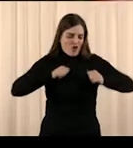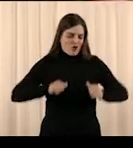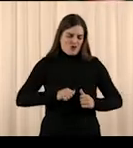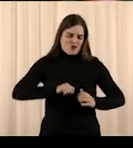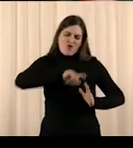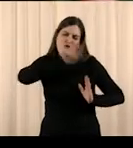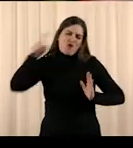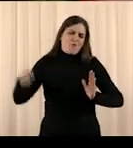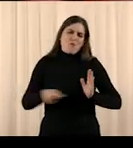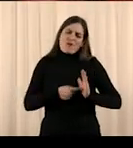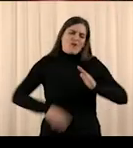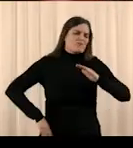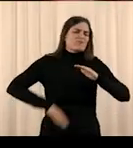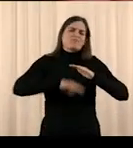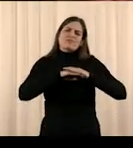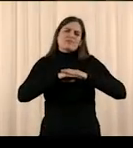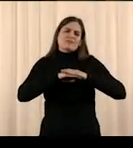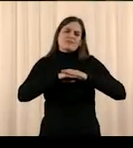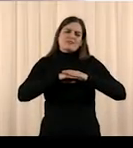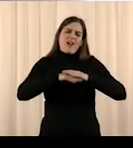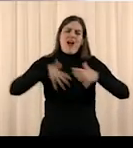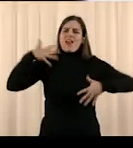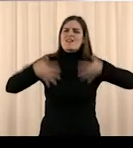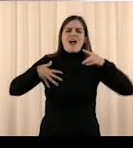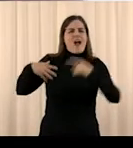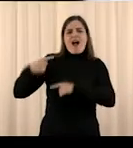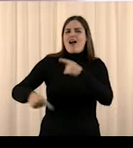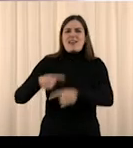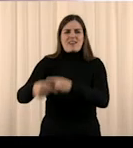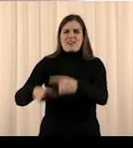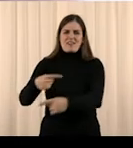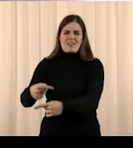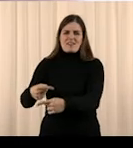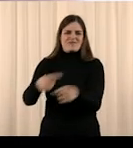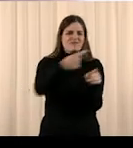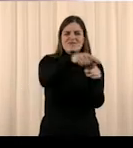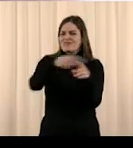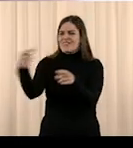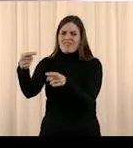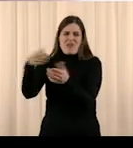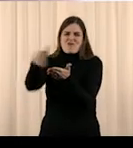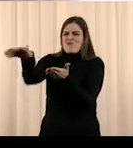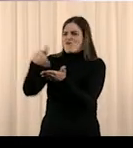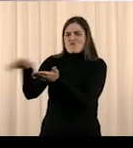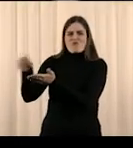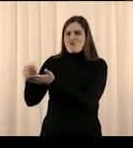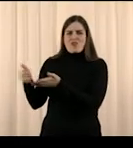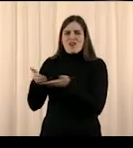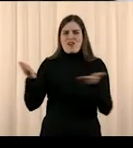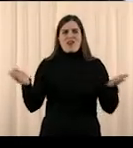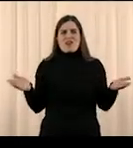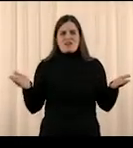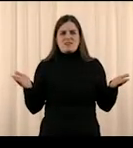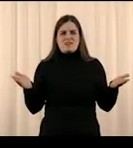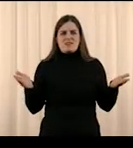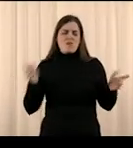Está ahí para sentirla cada día. A diferencia de todo lo demás que pasa en tu vida. Pasa